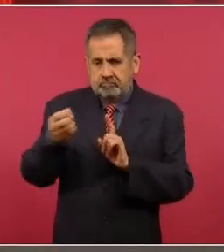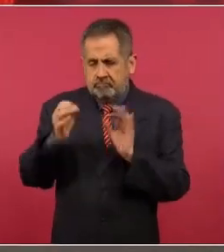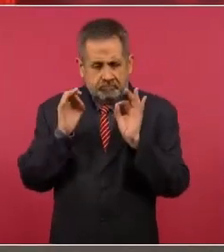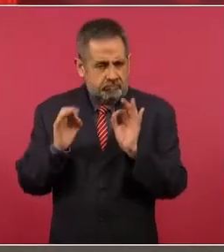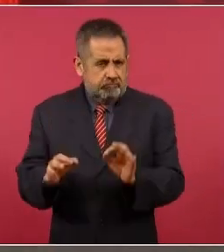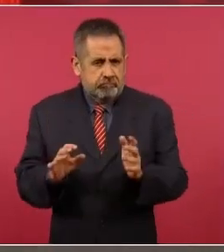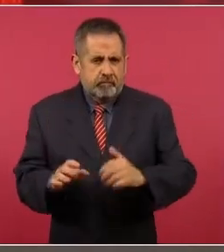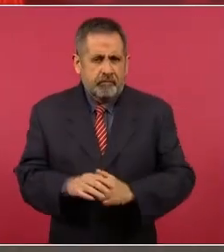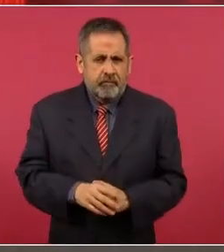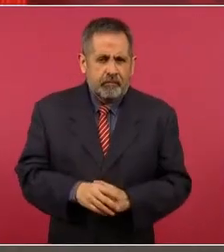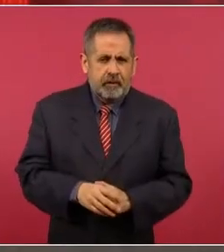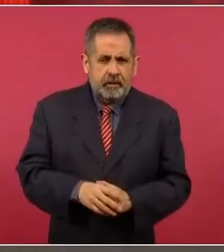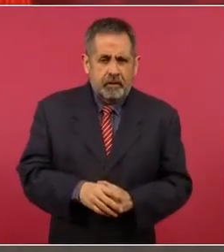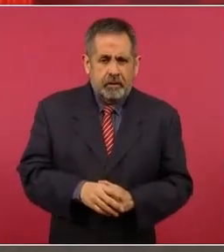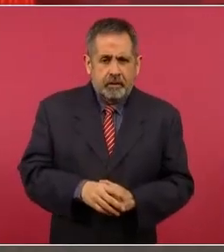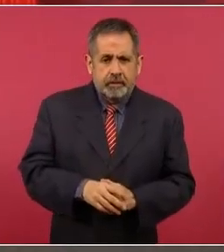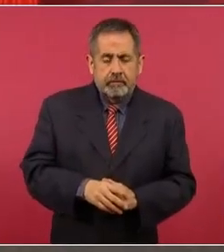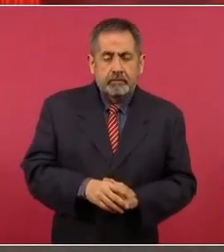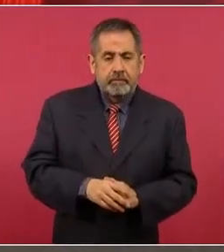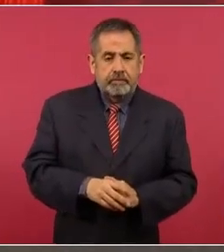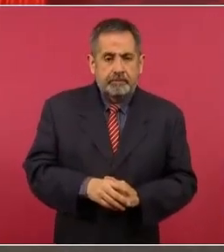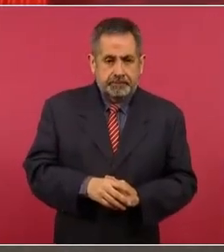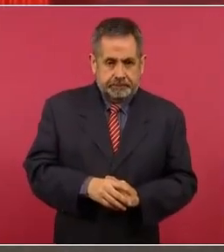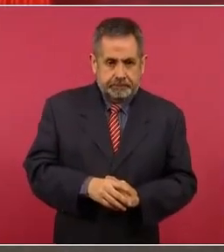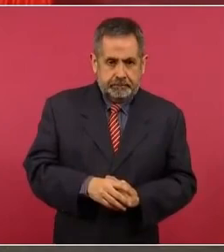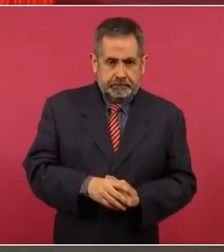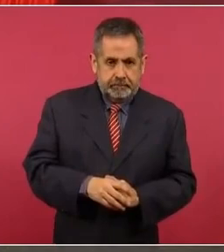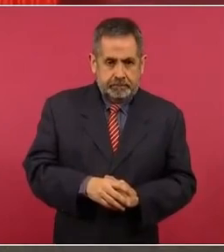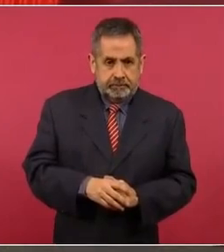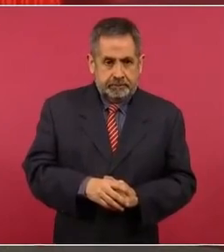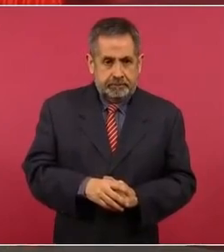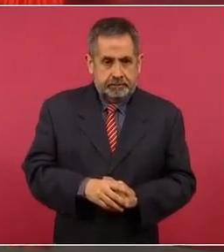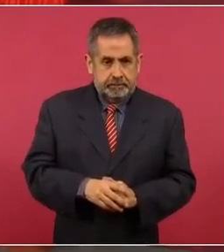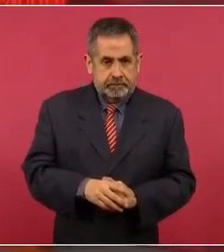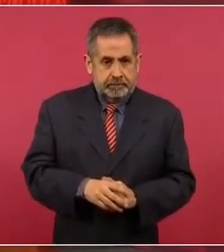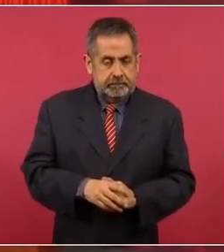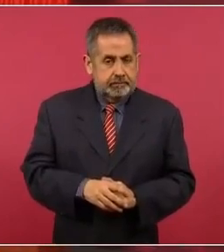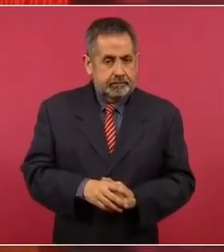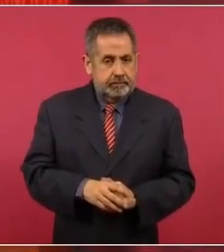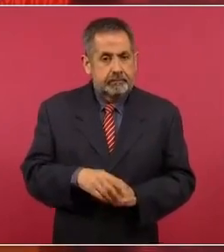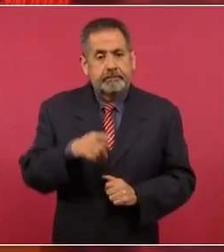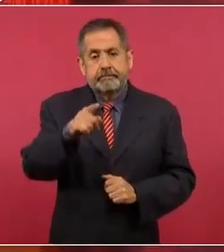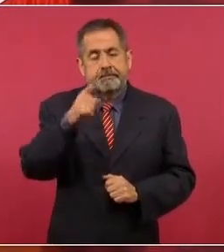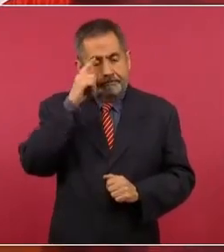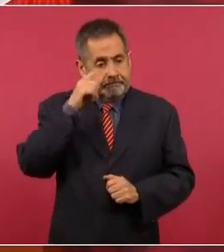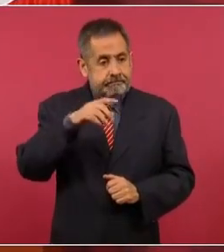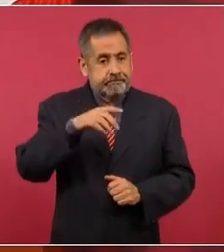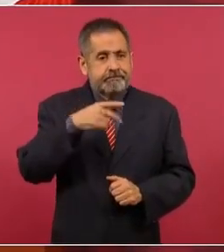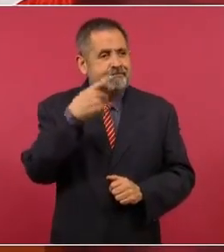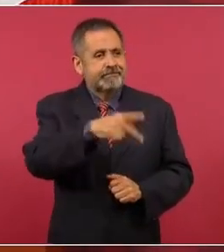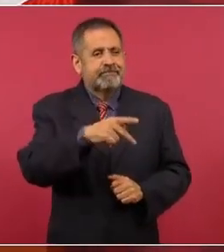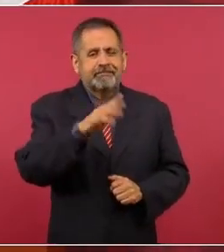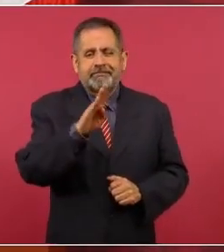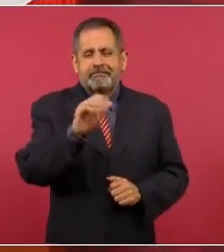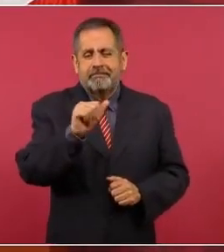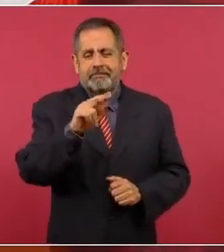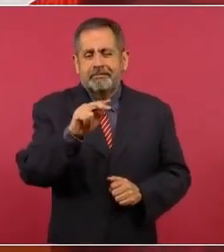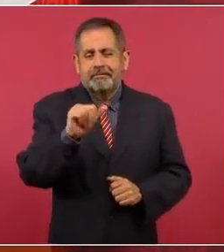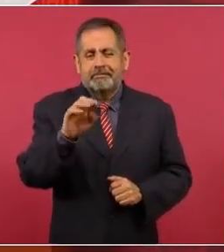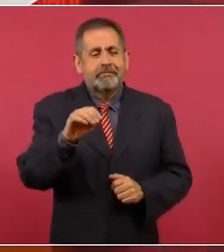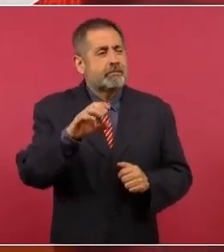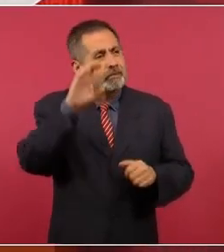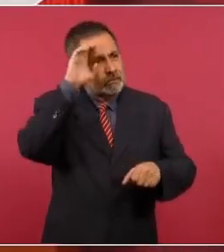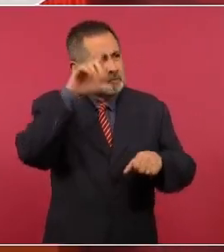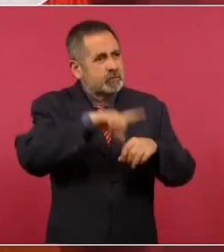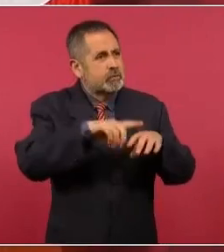Y sí pagaron eso. Y que todo el patrimonio cultural de Banamex se